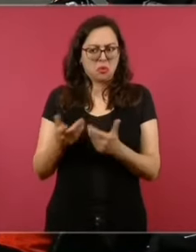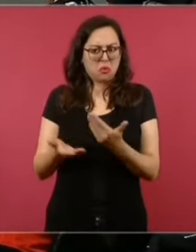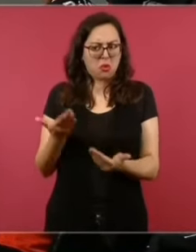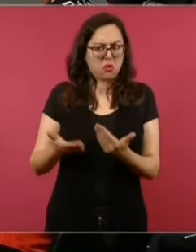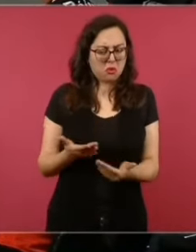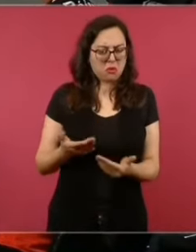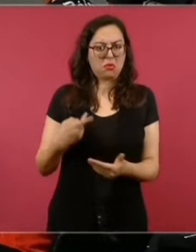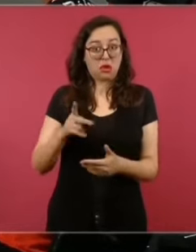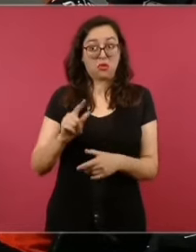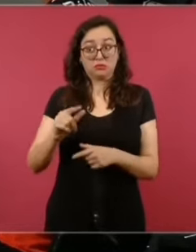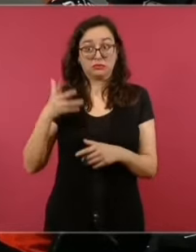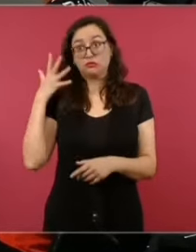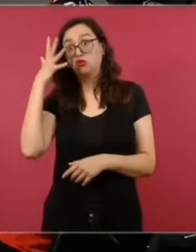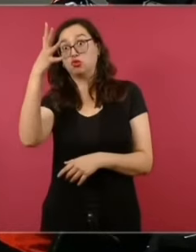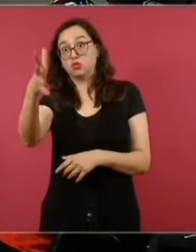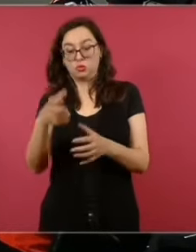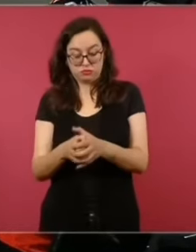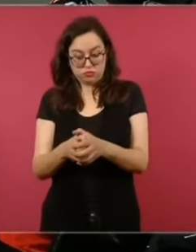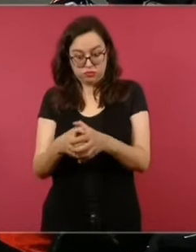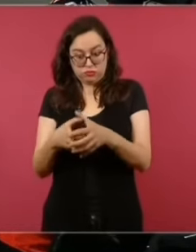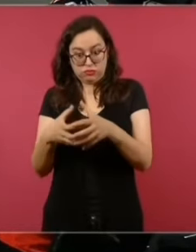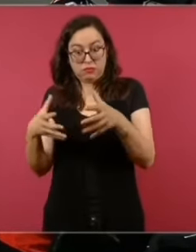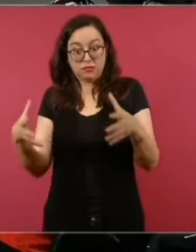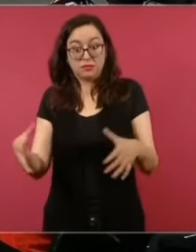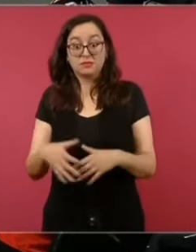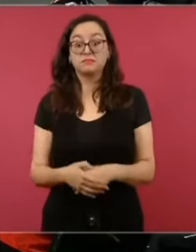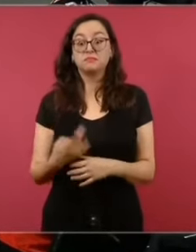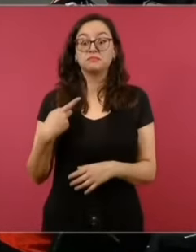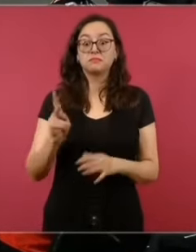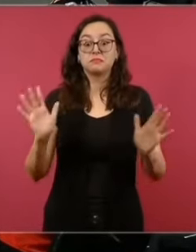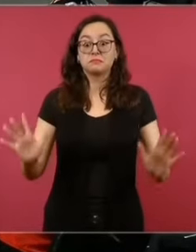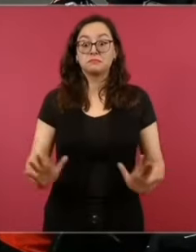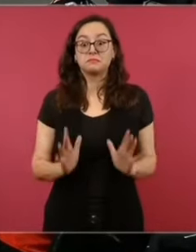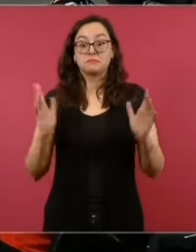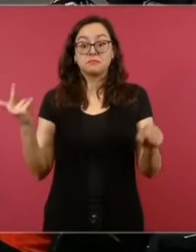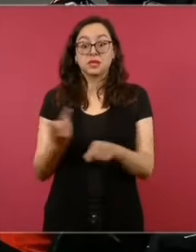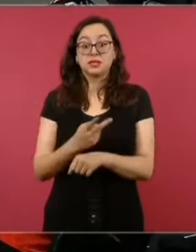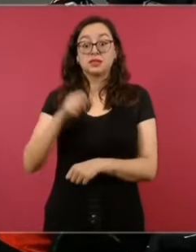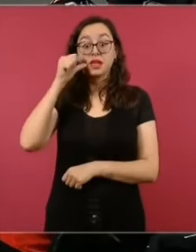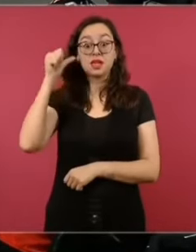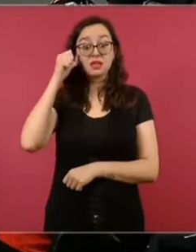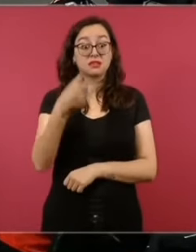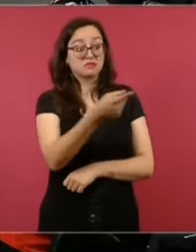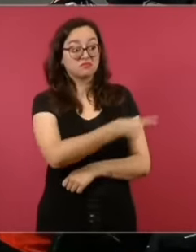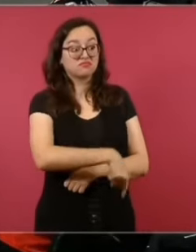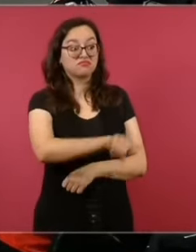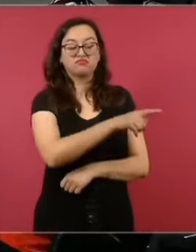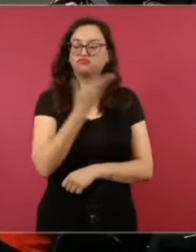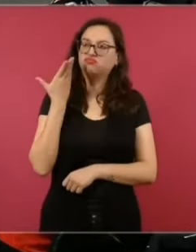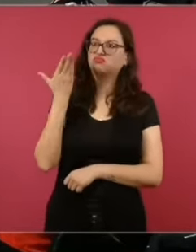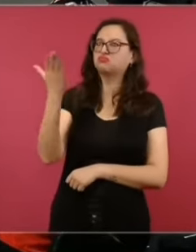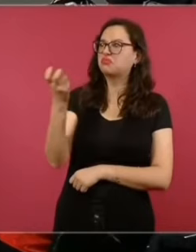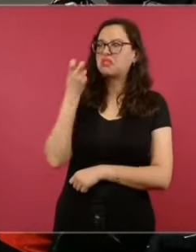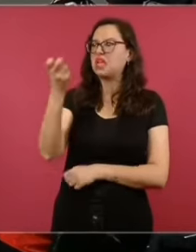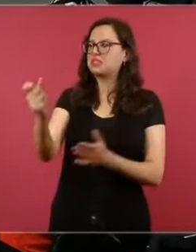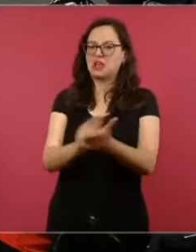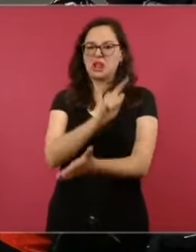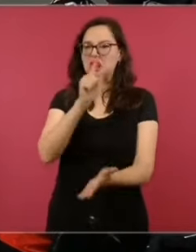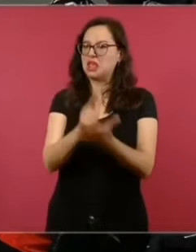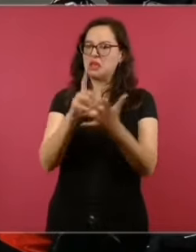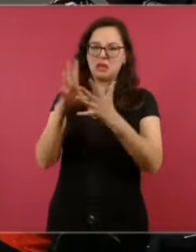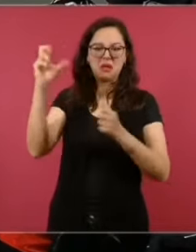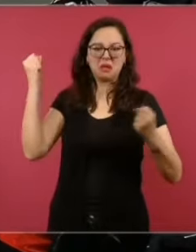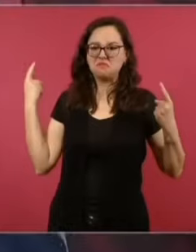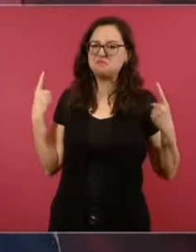sorpresa fue que ayer van a la Corte a pedir que se declare inconstitucional